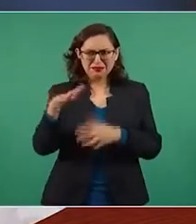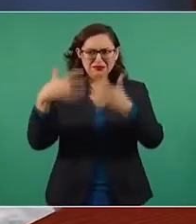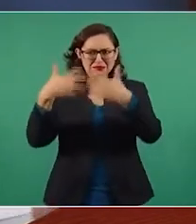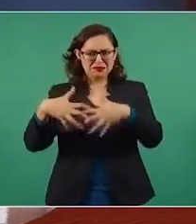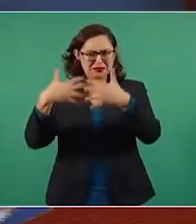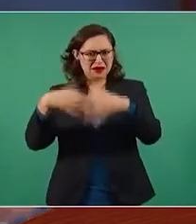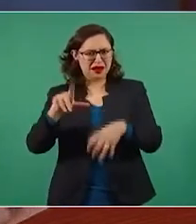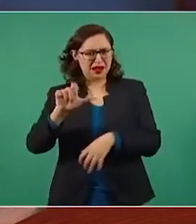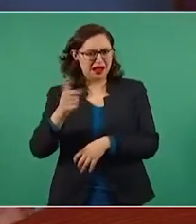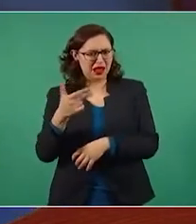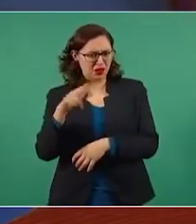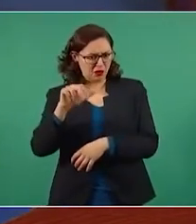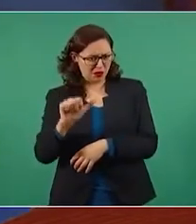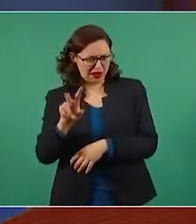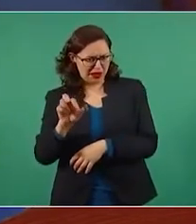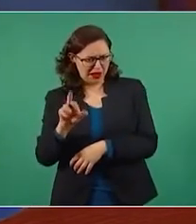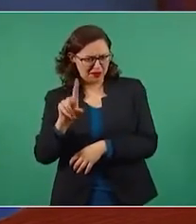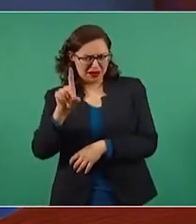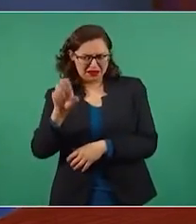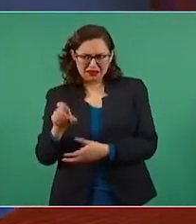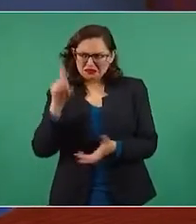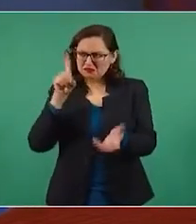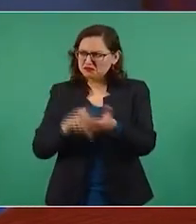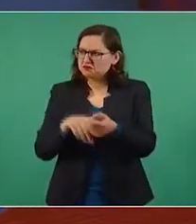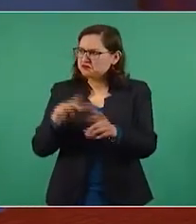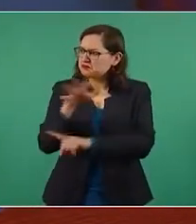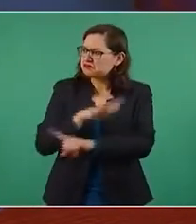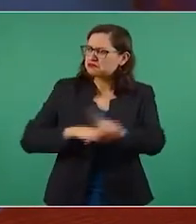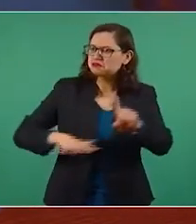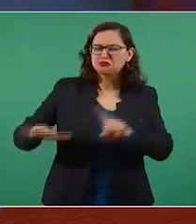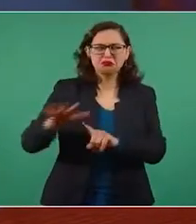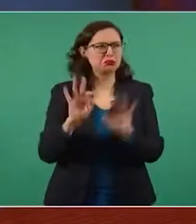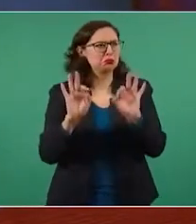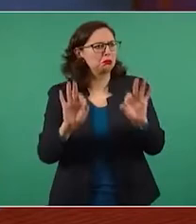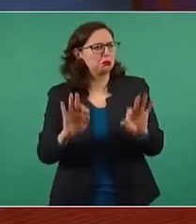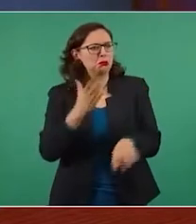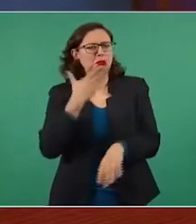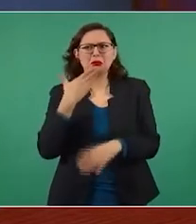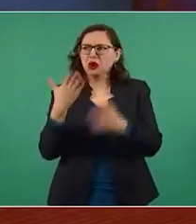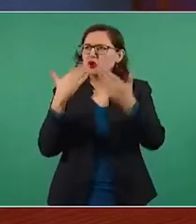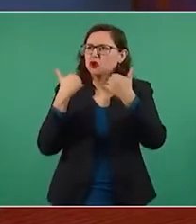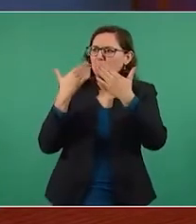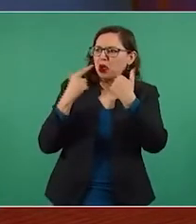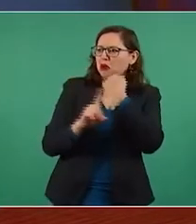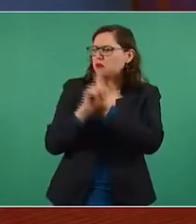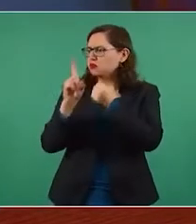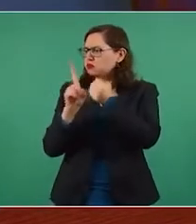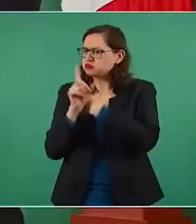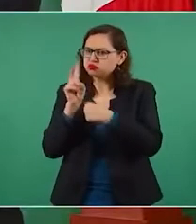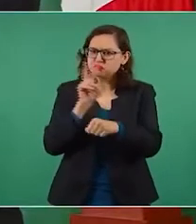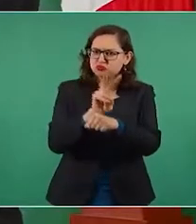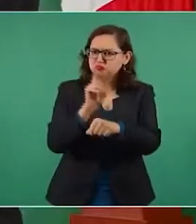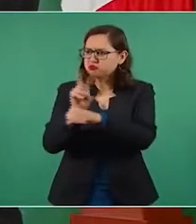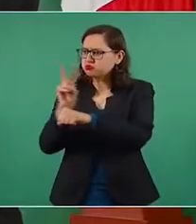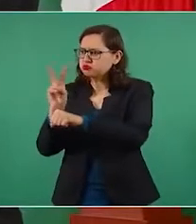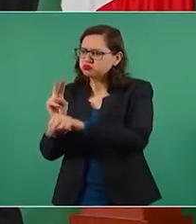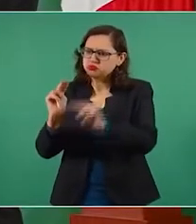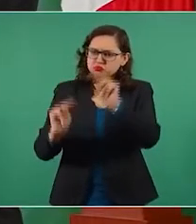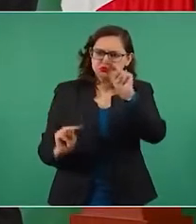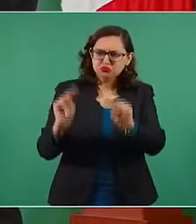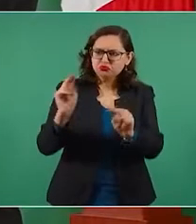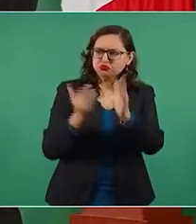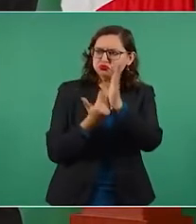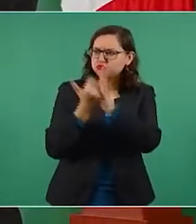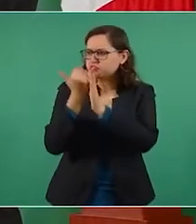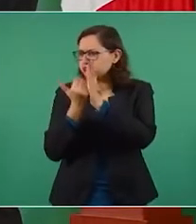instalación segura y vigilada, tiene área de almacenamiento seco, los almacenes de residuos de bajo y medio nivel son modulares,